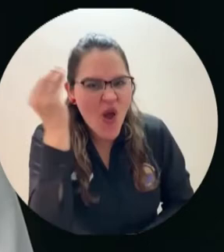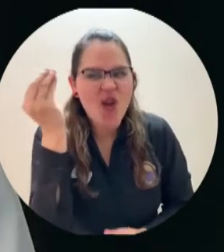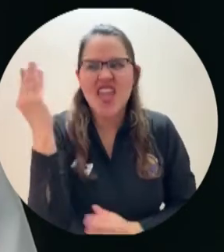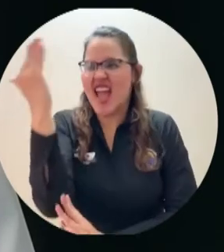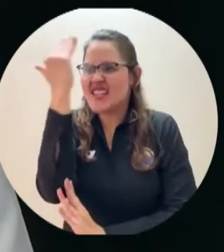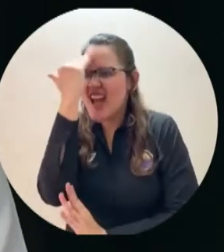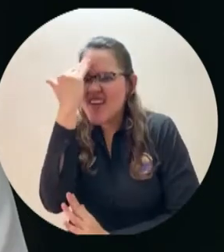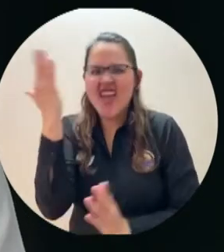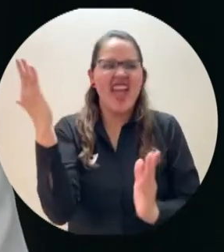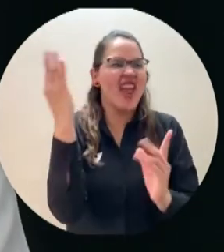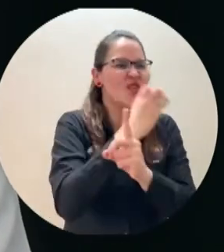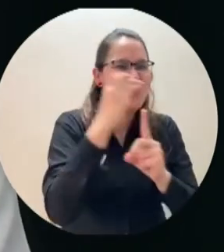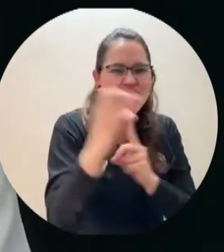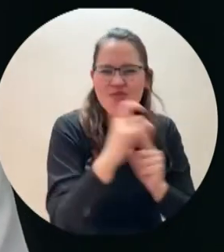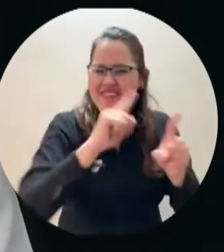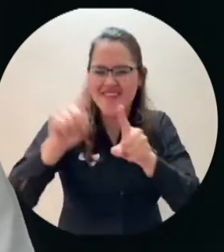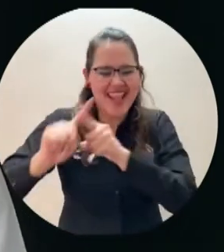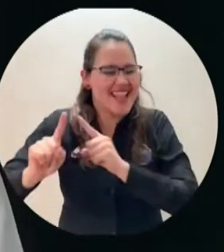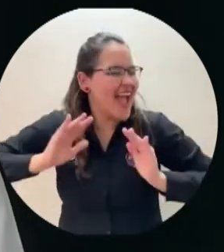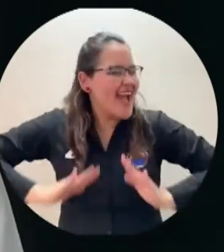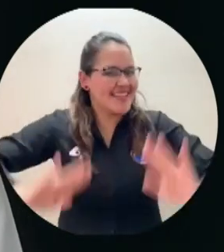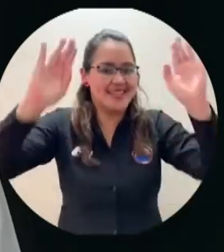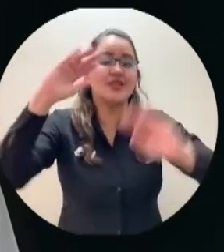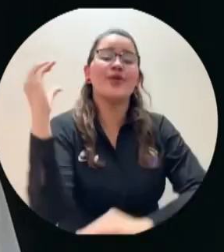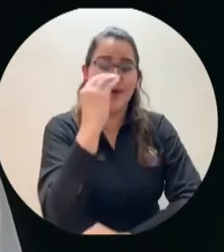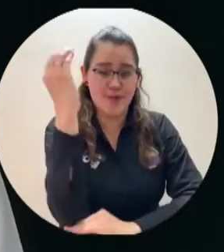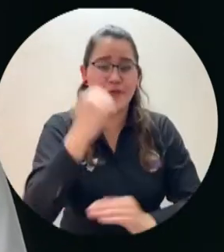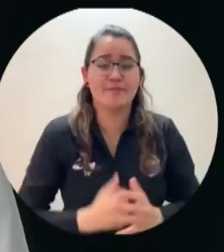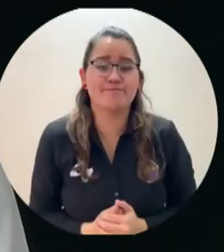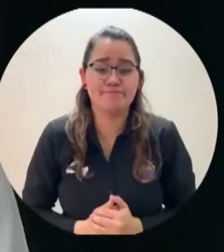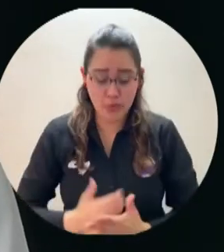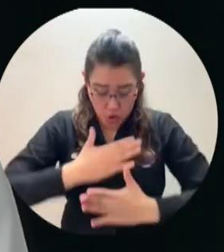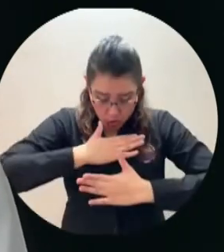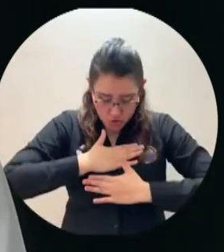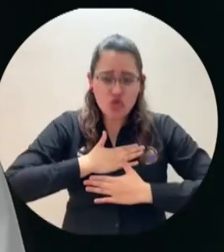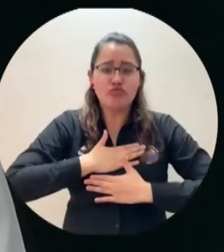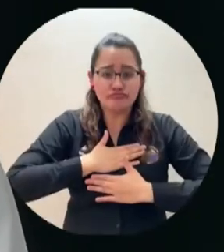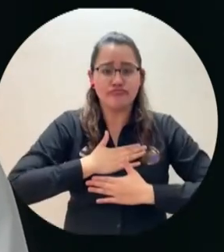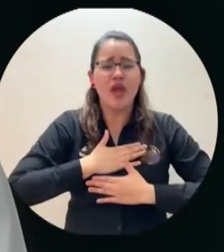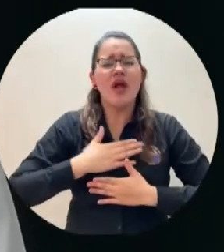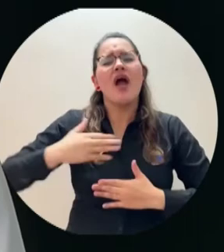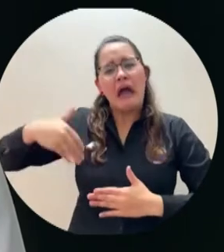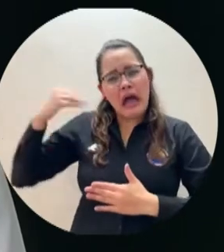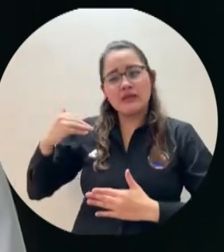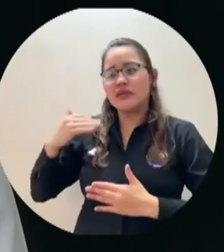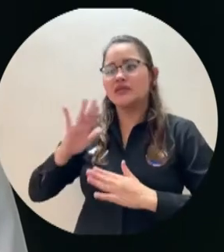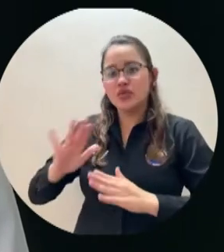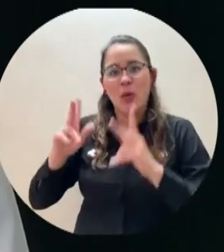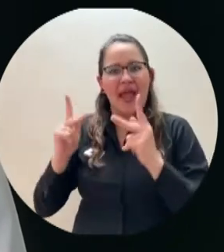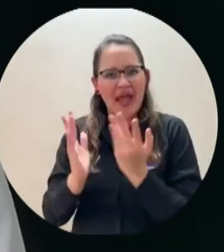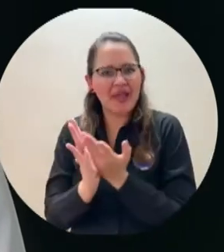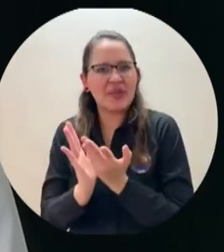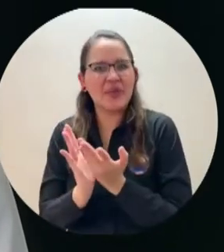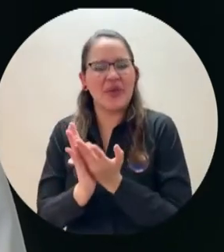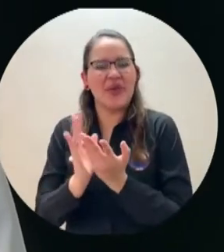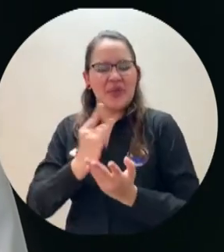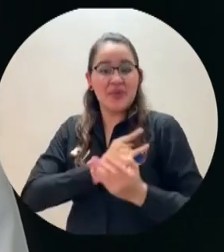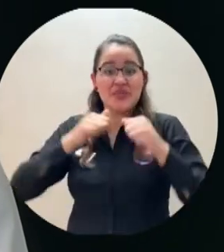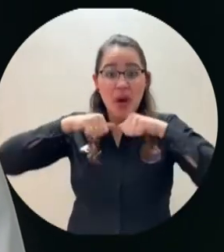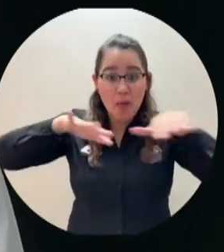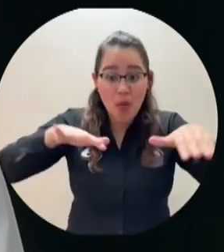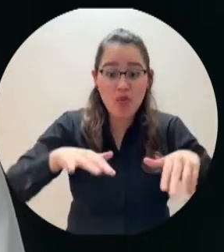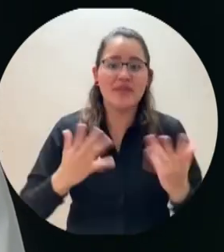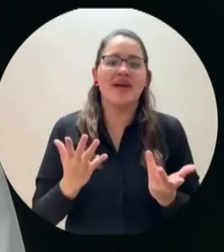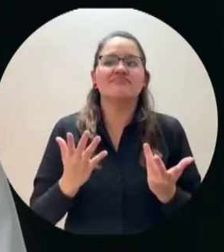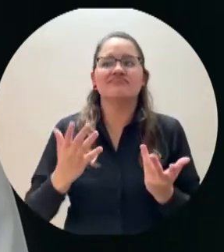Como graduado, profesor y ahora directivo de una universidad pública, siento que estamos llamados no solo a pronunciarnos anti injusticias, atropellos o